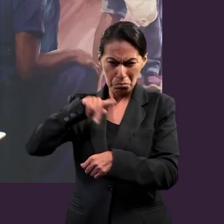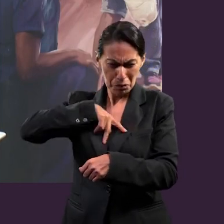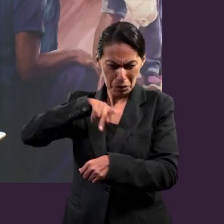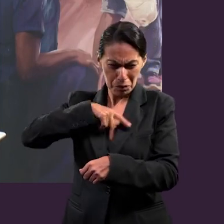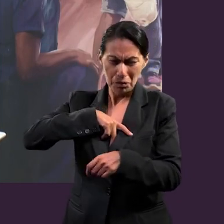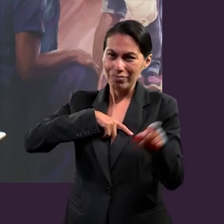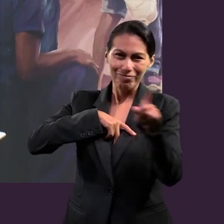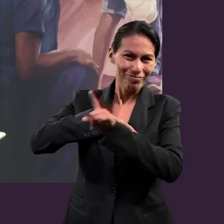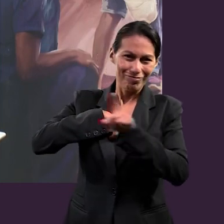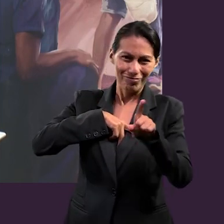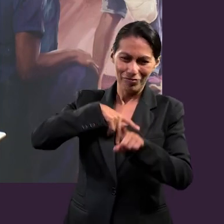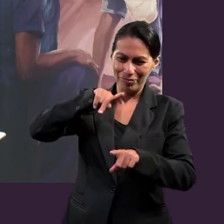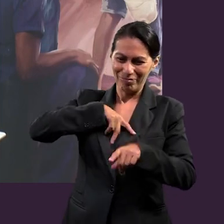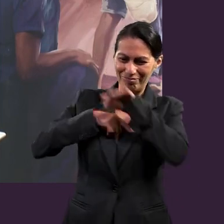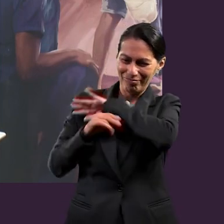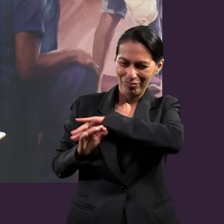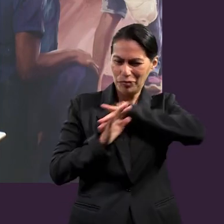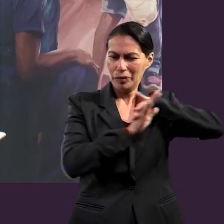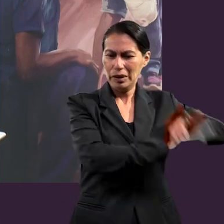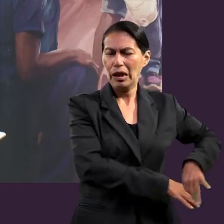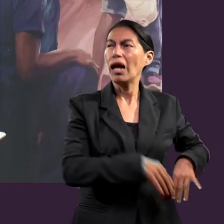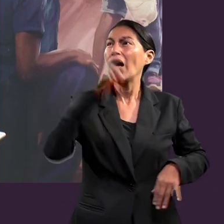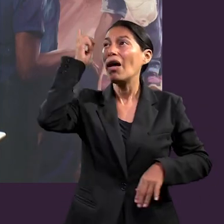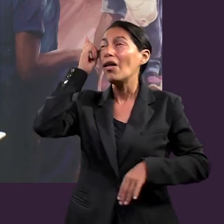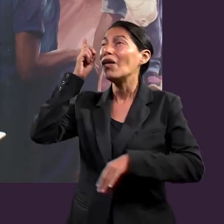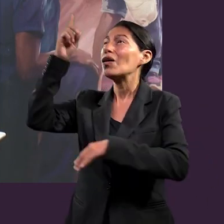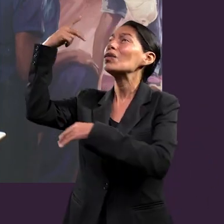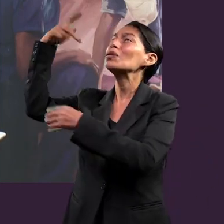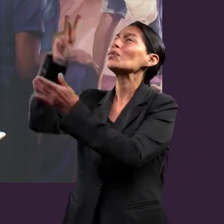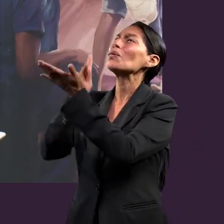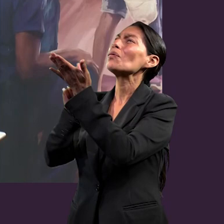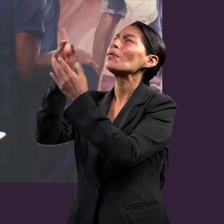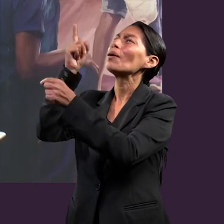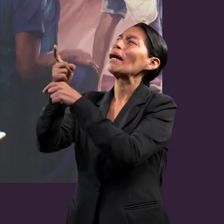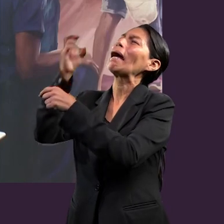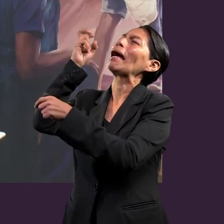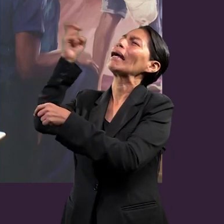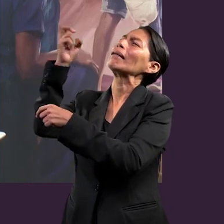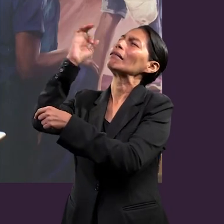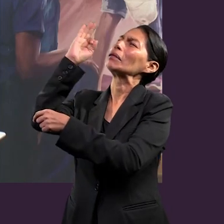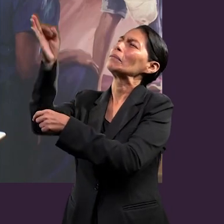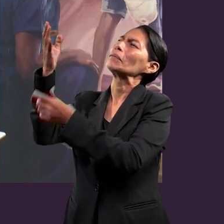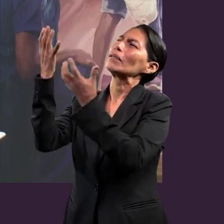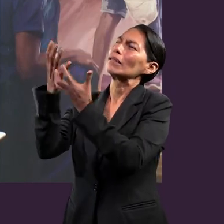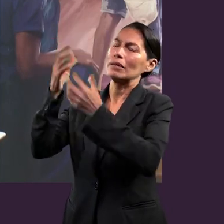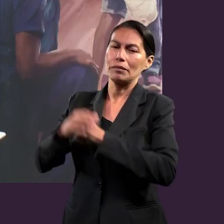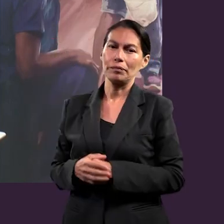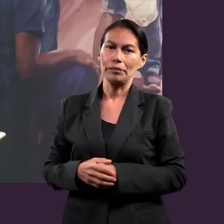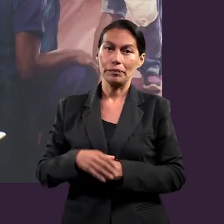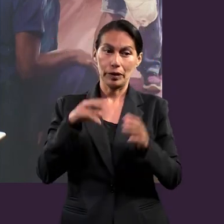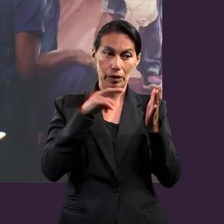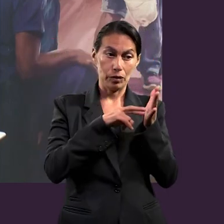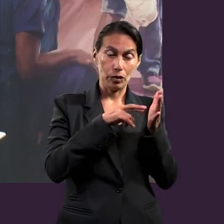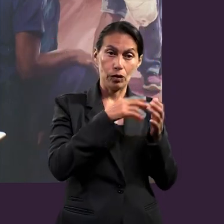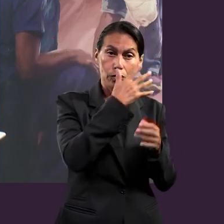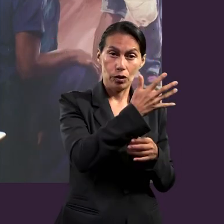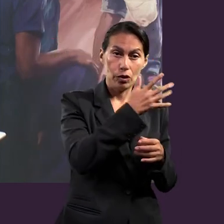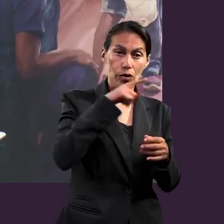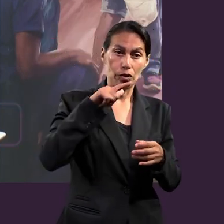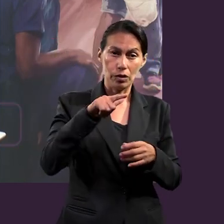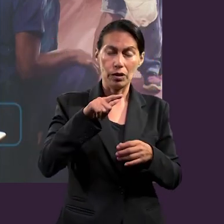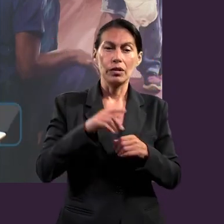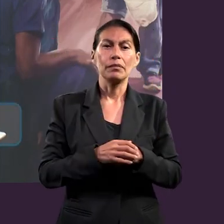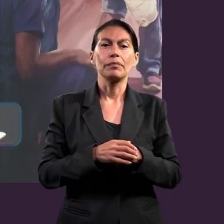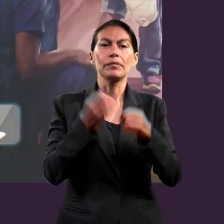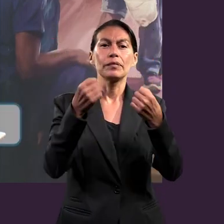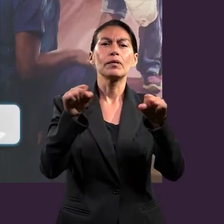sino aceptar la voluntad que es de Dios para nosotros. Y nos refiere un versículo en Efesios 5.17, dice, Por lo